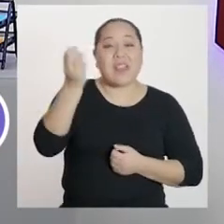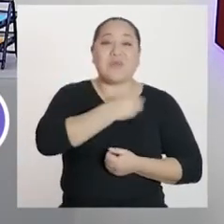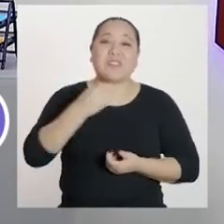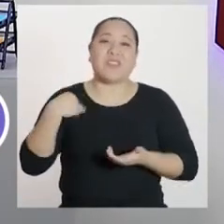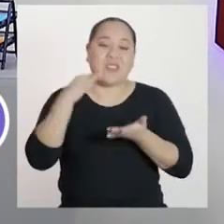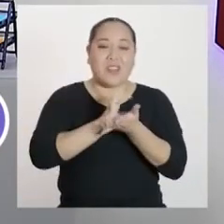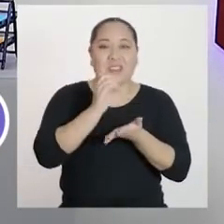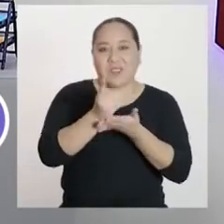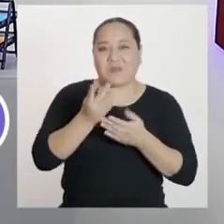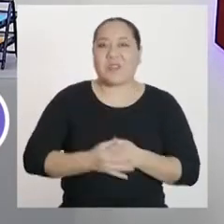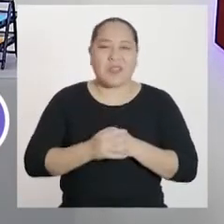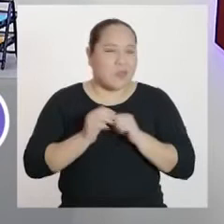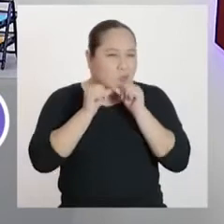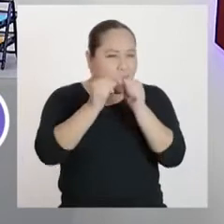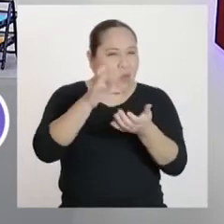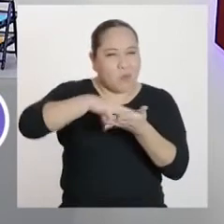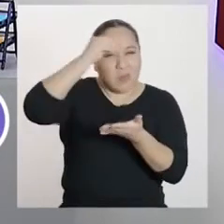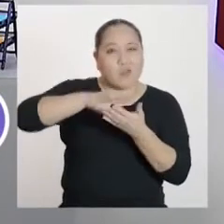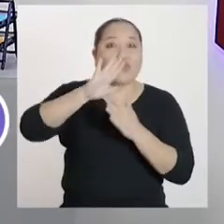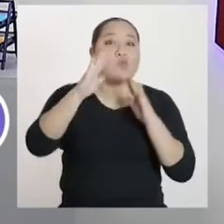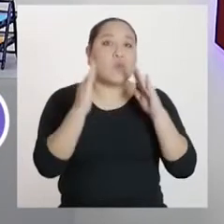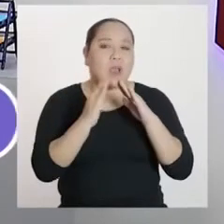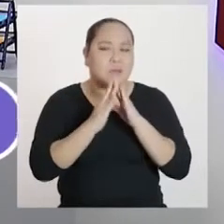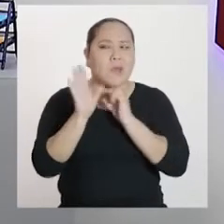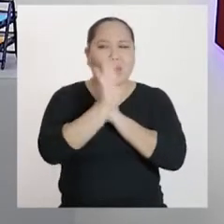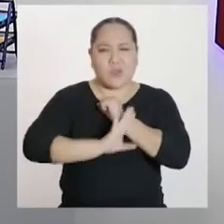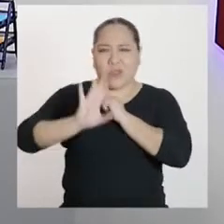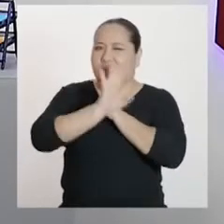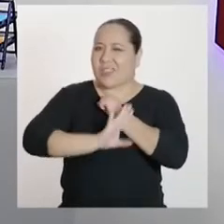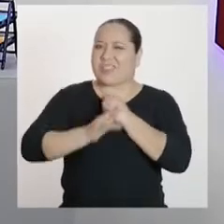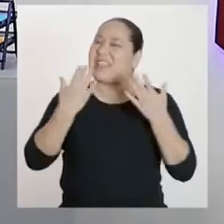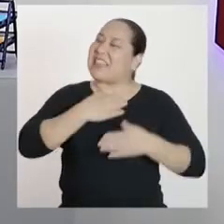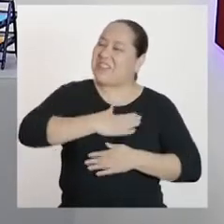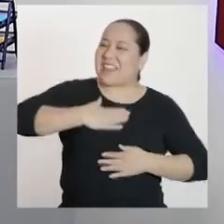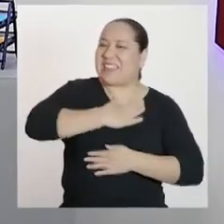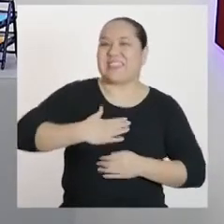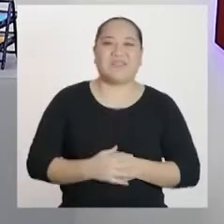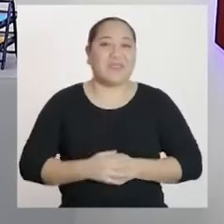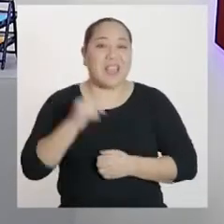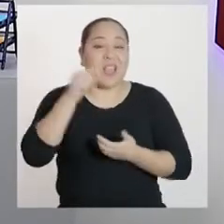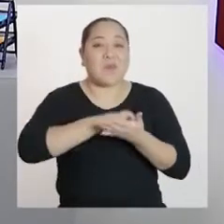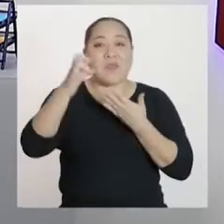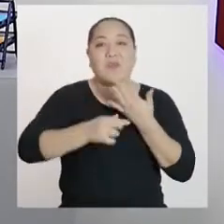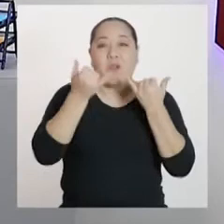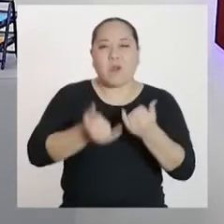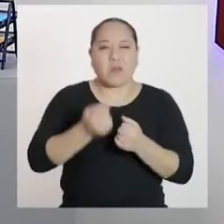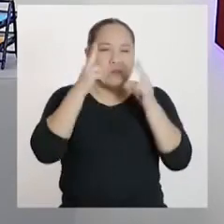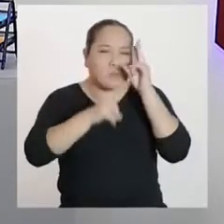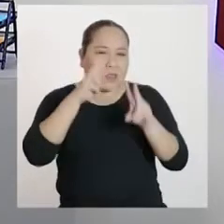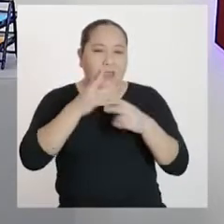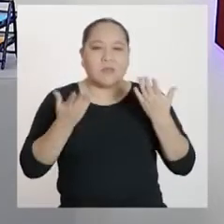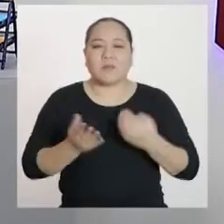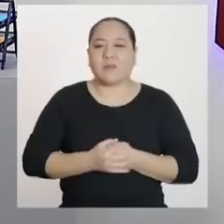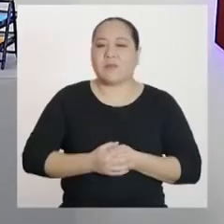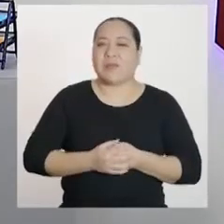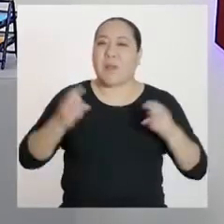del Ministerio de Educación para seguir aprendiendo desde casa de manera segura y divertida. El programa de hoy tratará sobre...